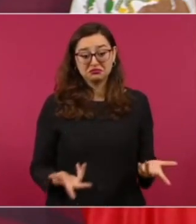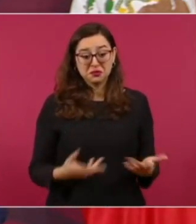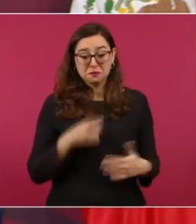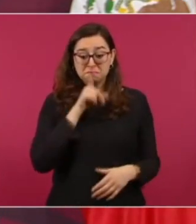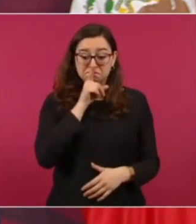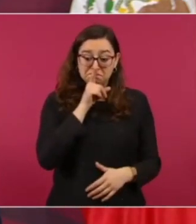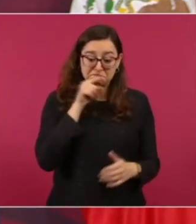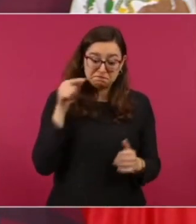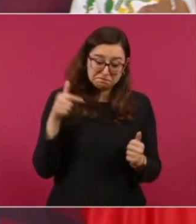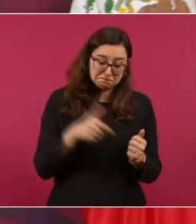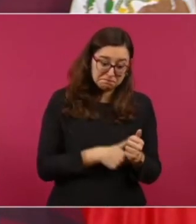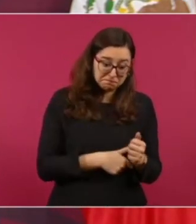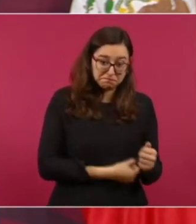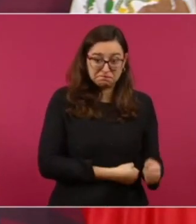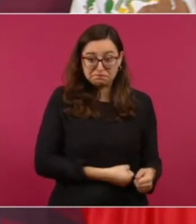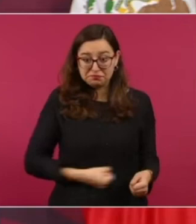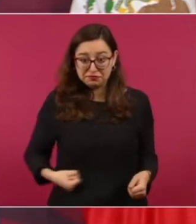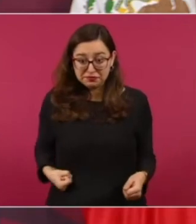somete